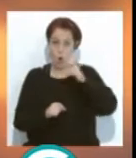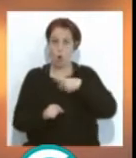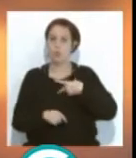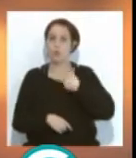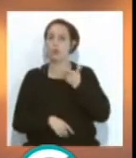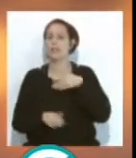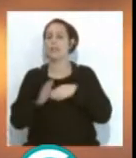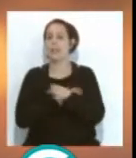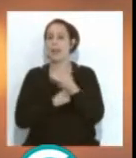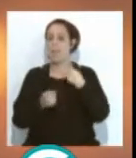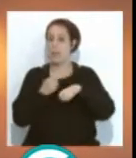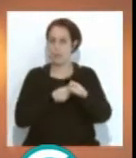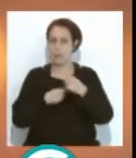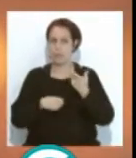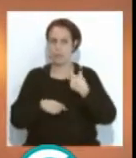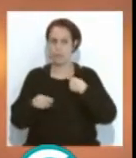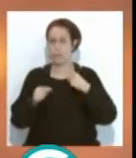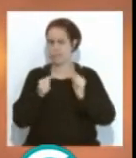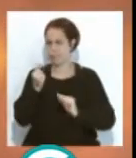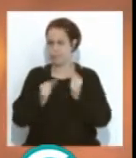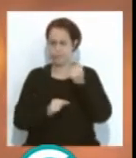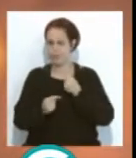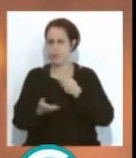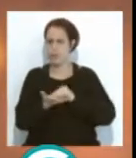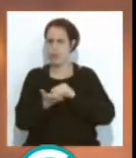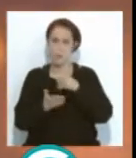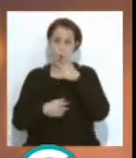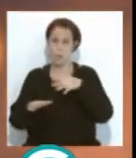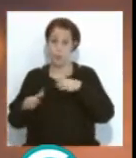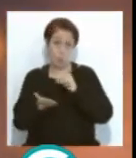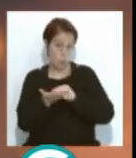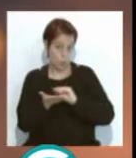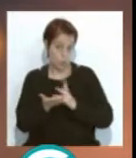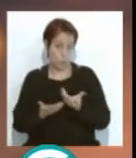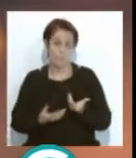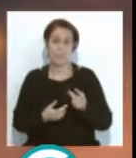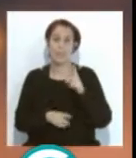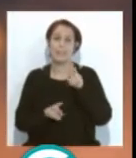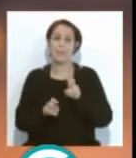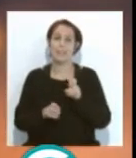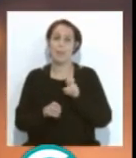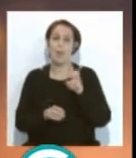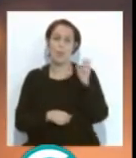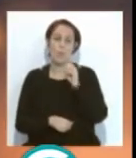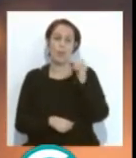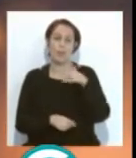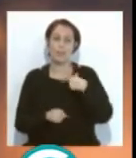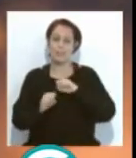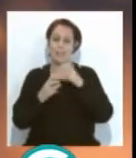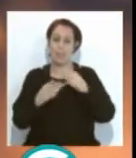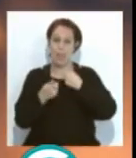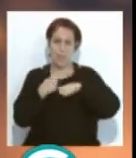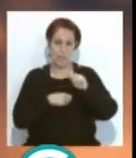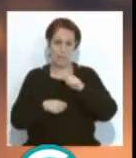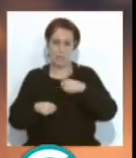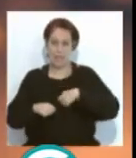entradas. Eterno debate también porque, bueno, también ha sido algo que se ha movido mucho sobre las proporciones de venta de internet, venta